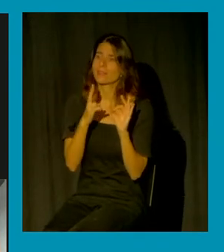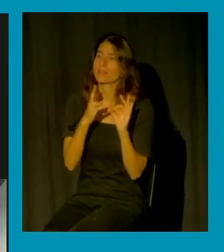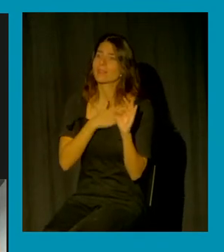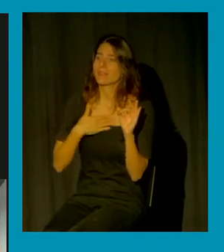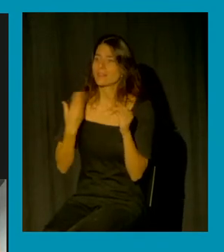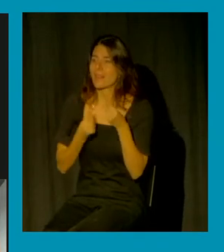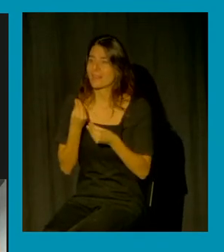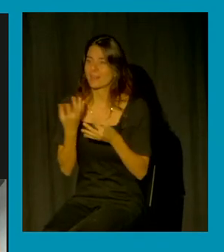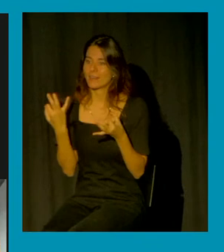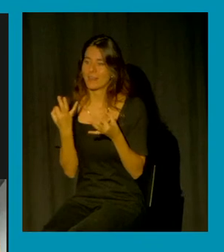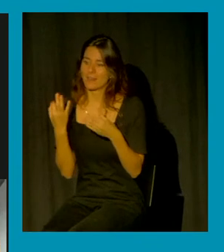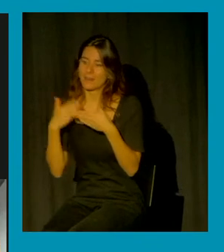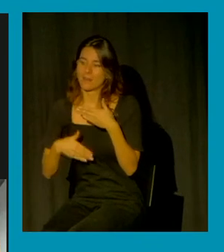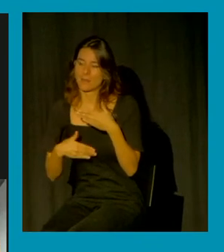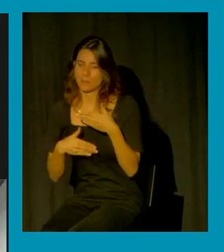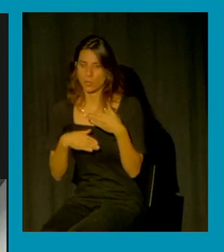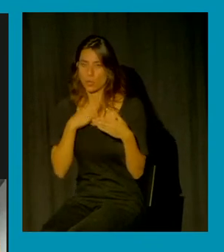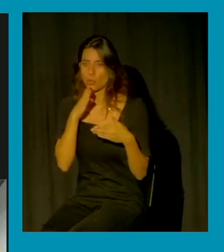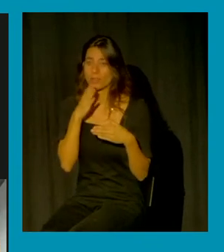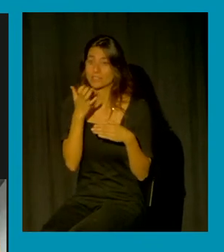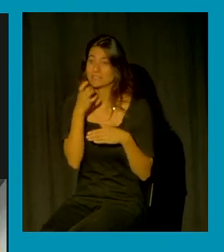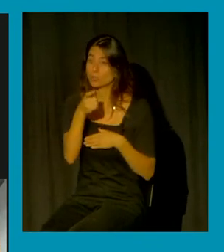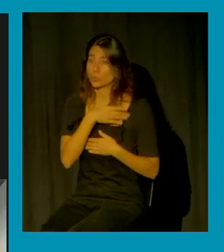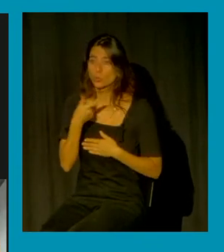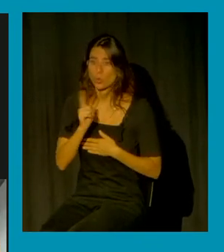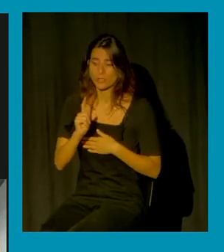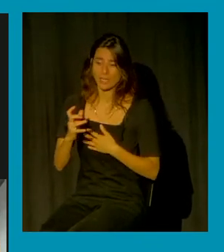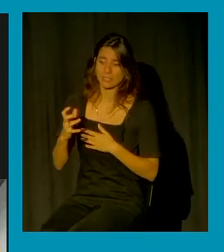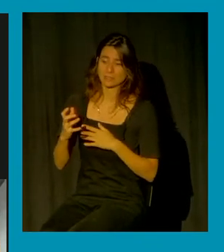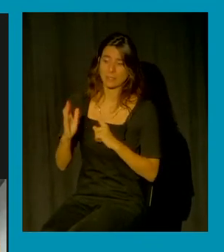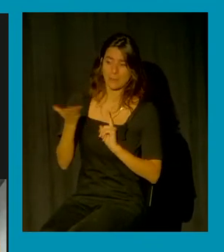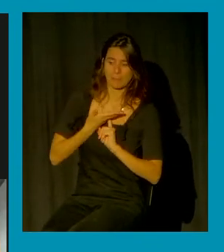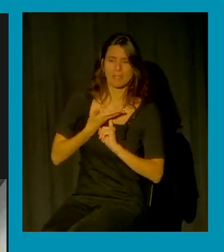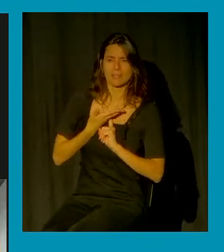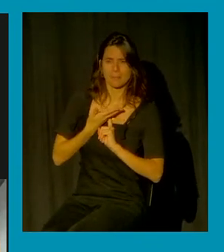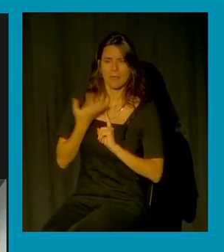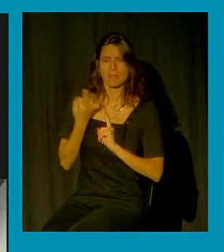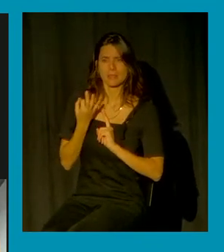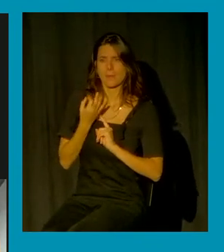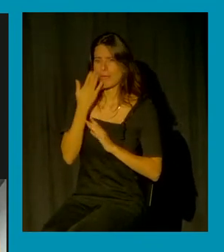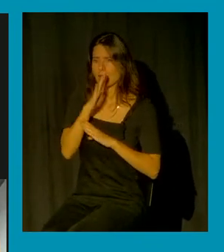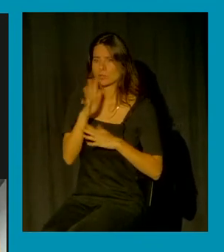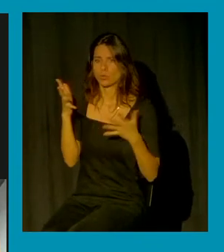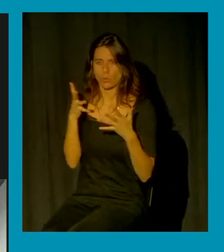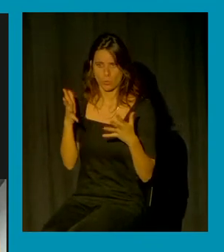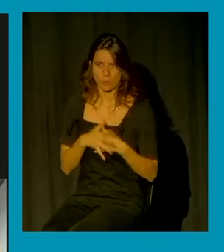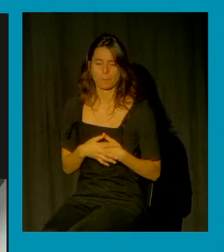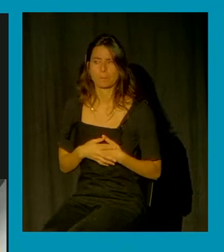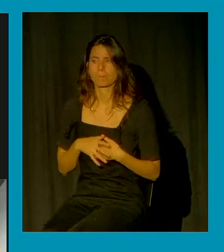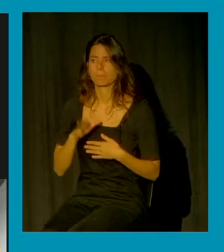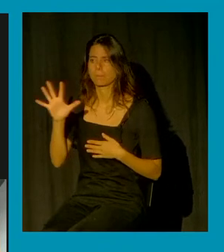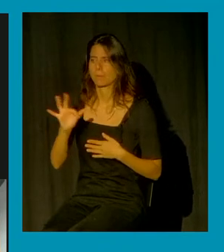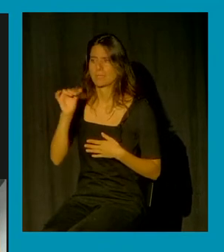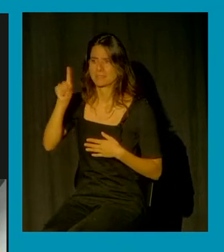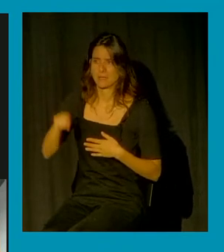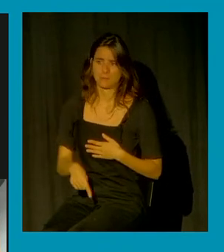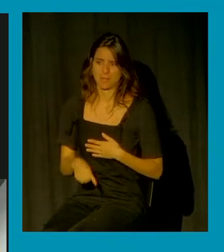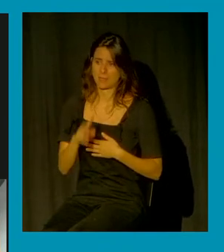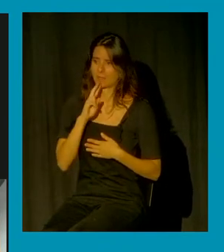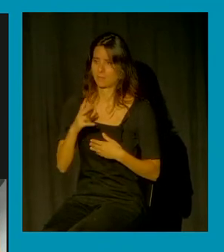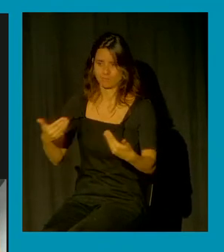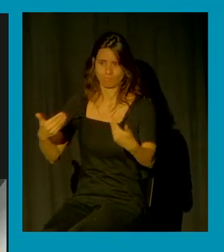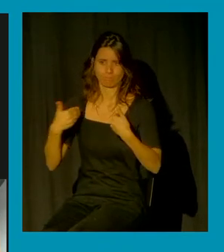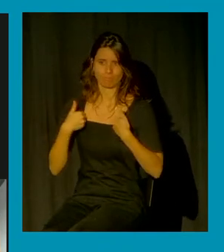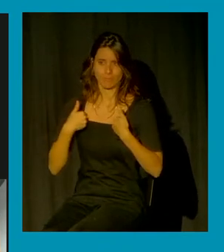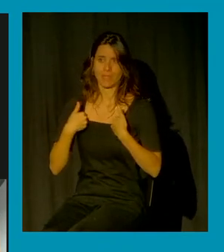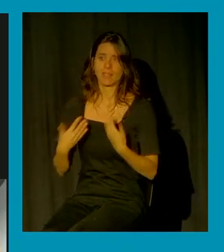la próxima que sufre una agresión sexual sino que también nos está poniendo en el foco de toda la responsabilidad y de